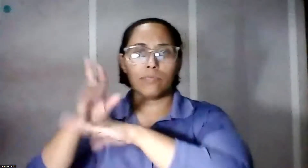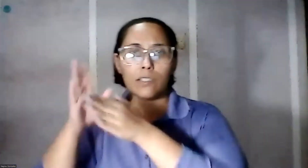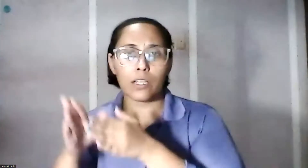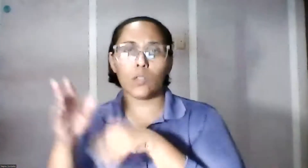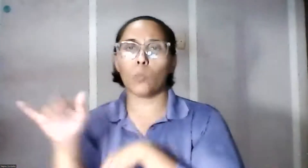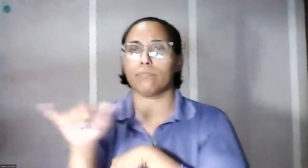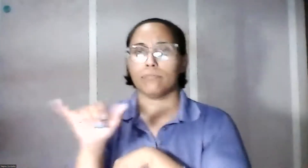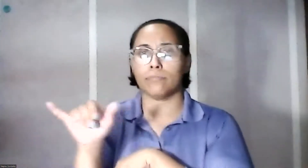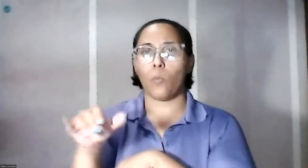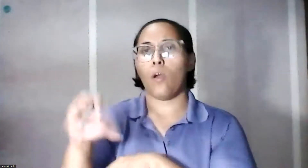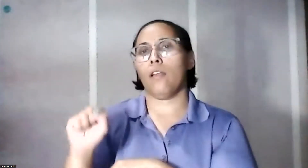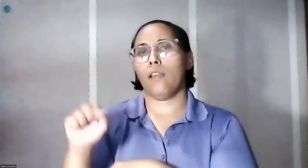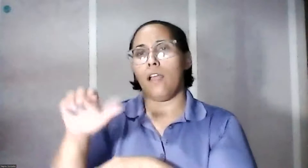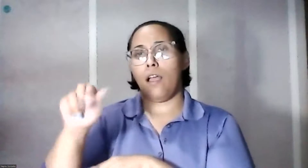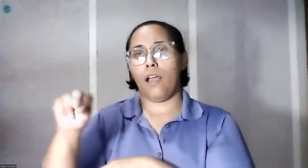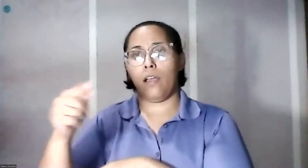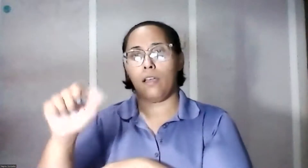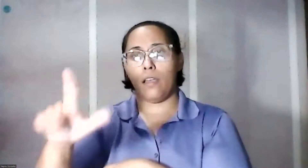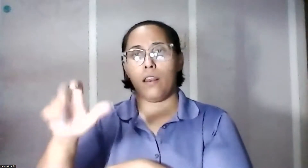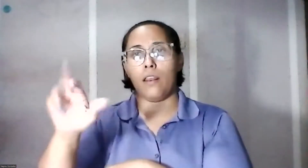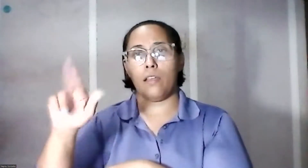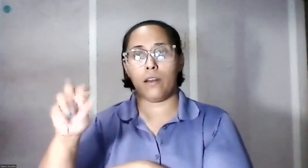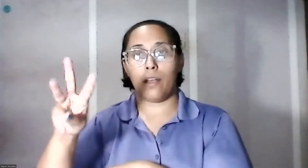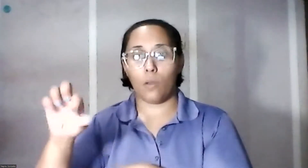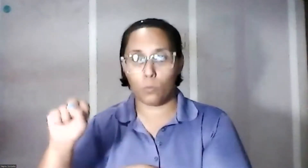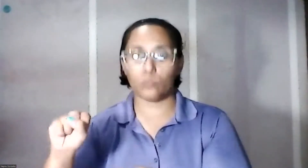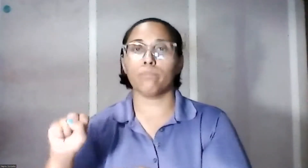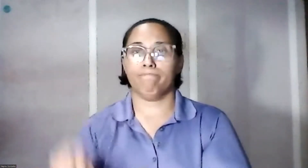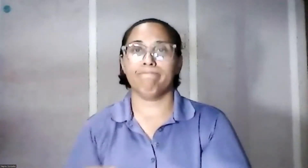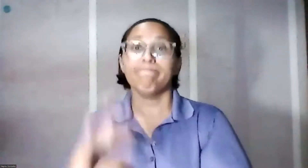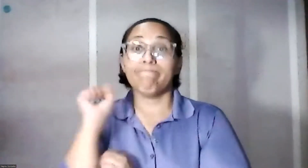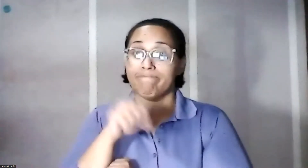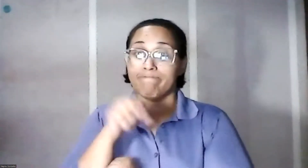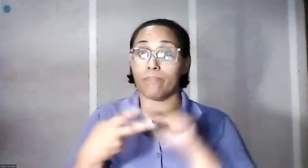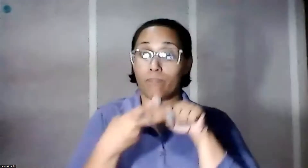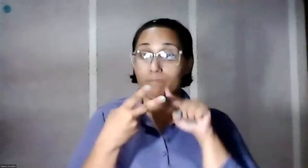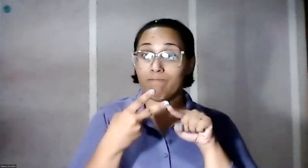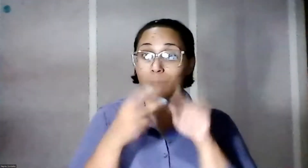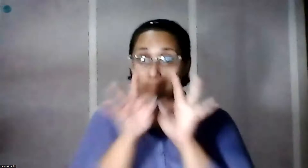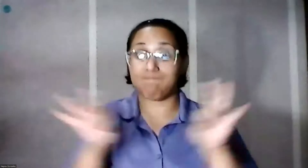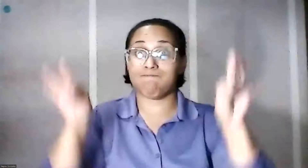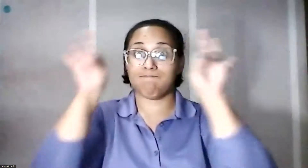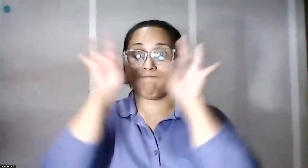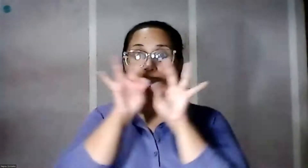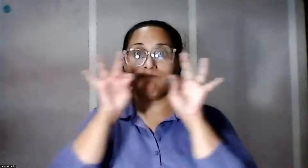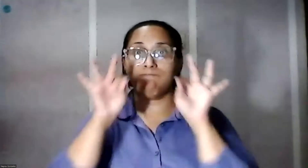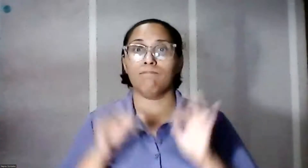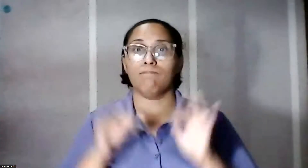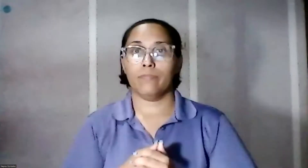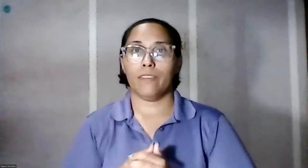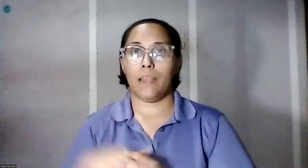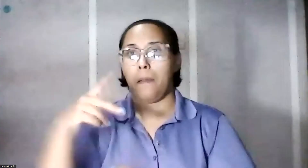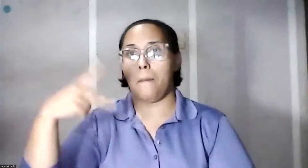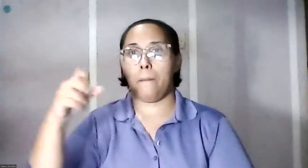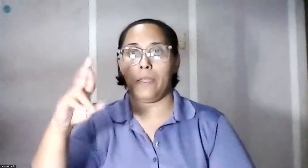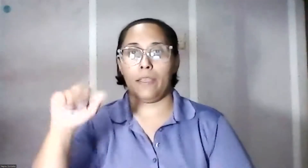que el señor Ángel Ramos? Efectivamente, fueron dos de los radiodifusores más importantes por hablar. En el caso de Pérez